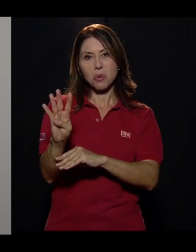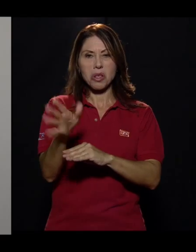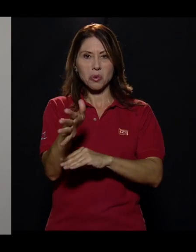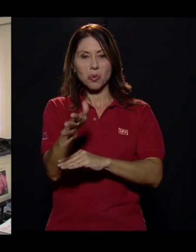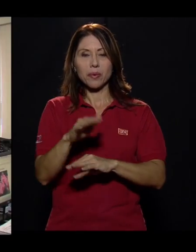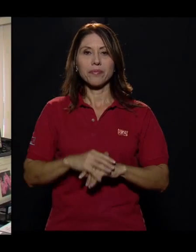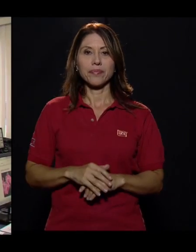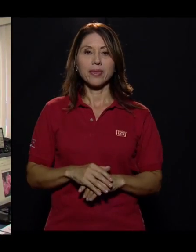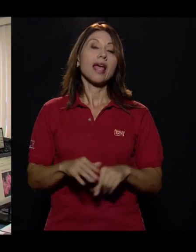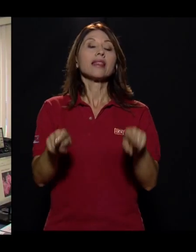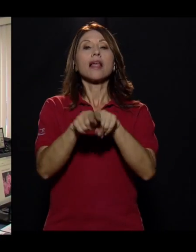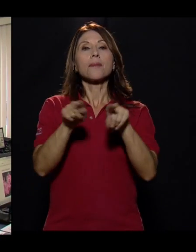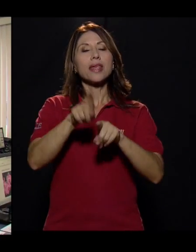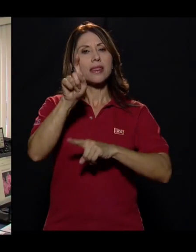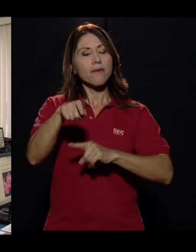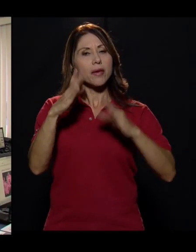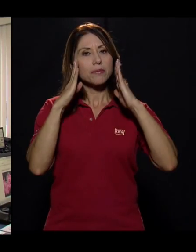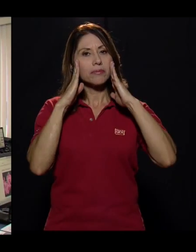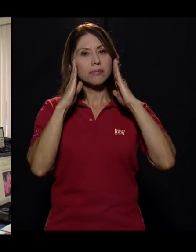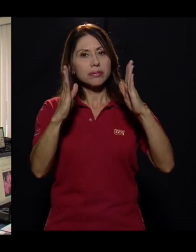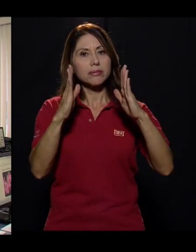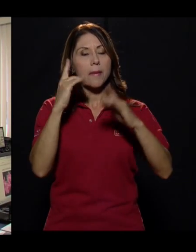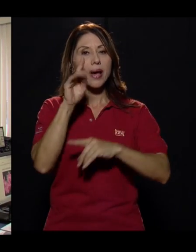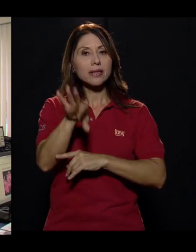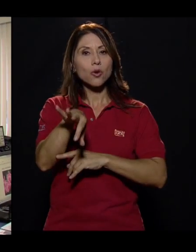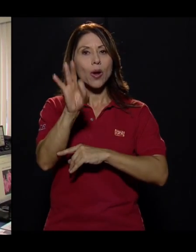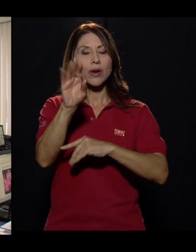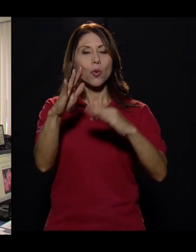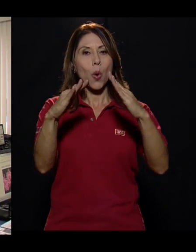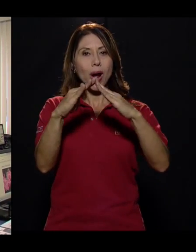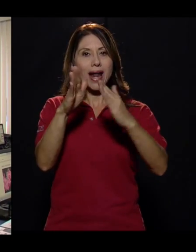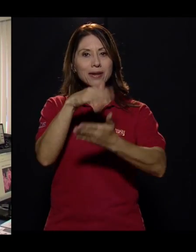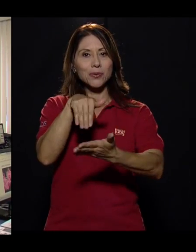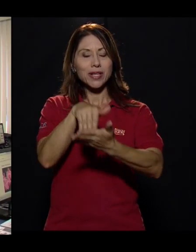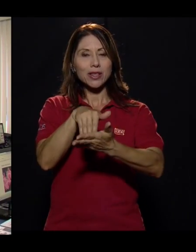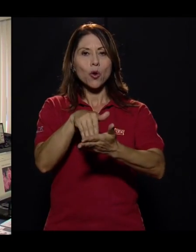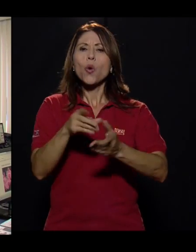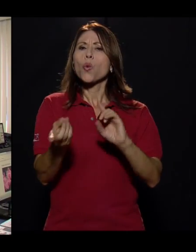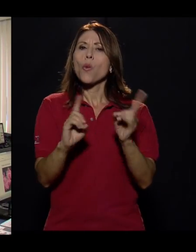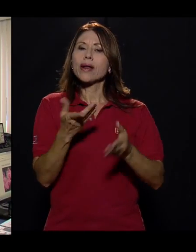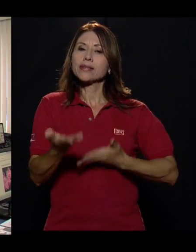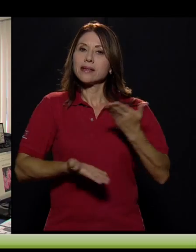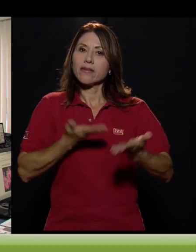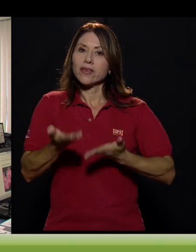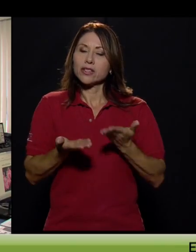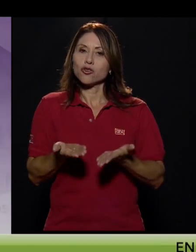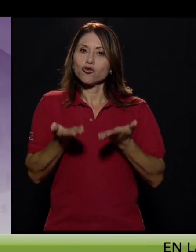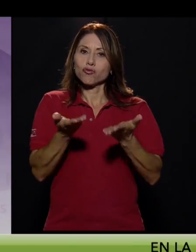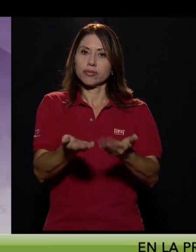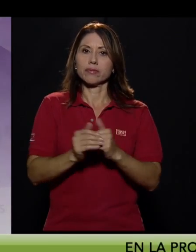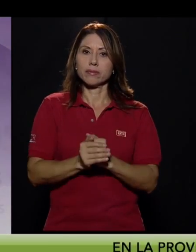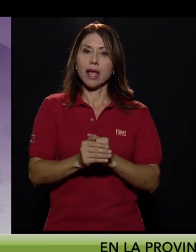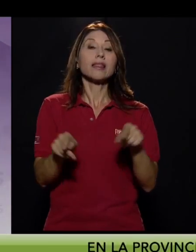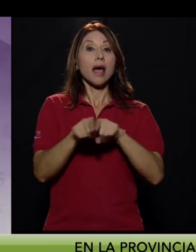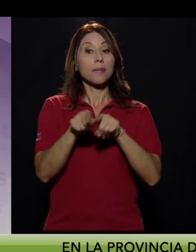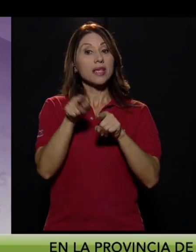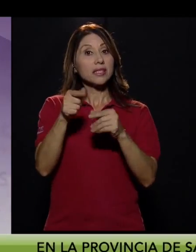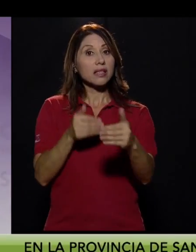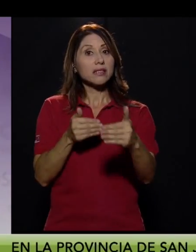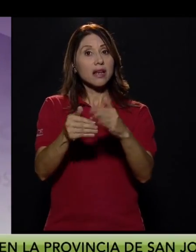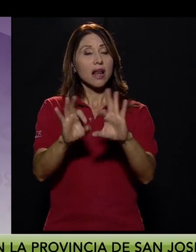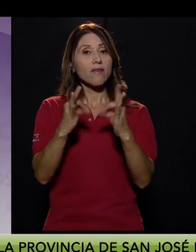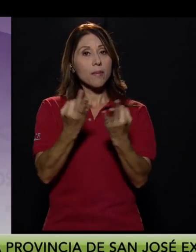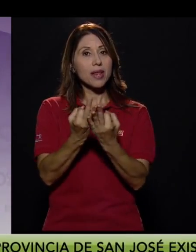o a 3 de la tarde. Otros aspectos a considerar a la hora de escoger un hogar son los servicios que ofrece la institución, la